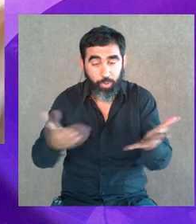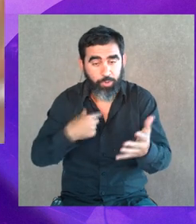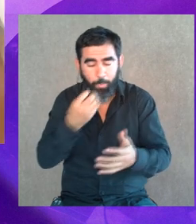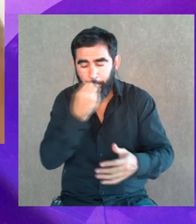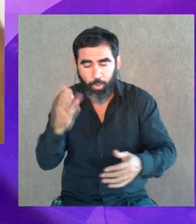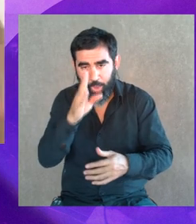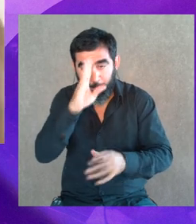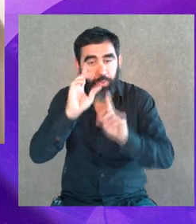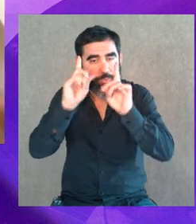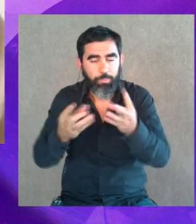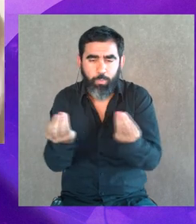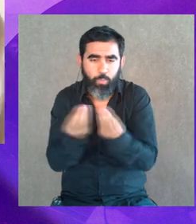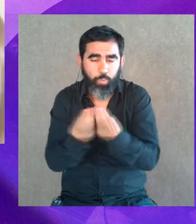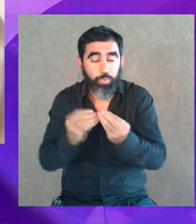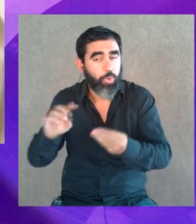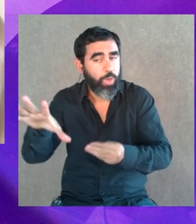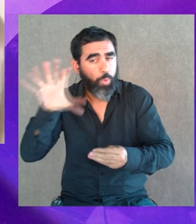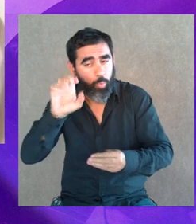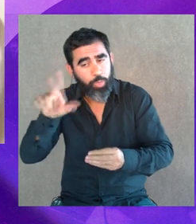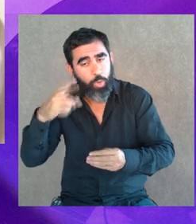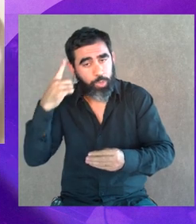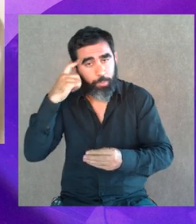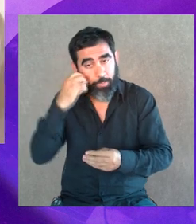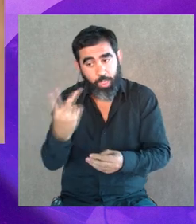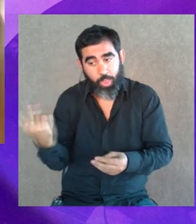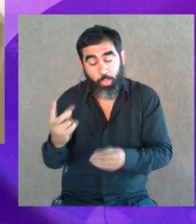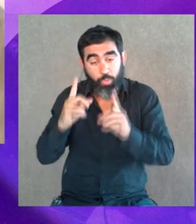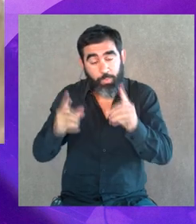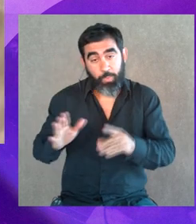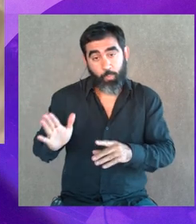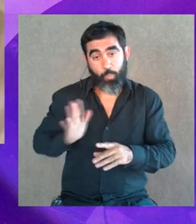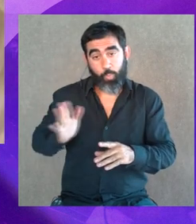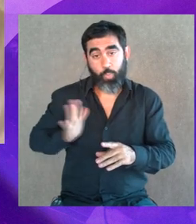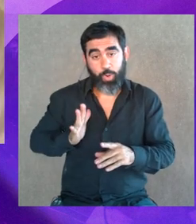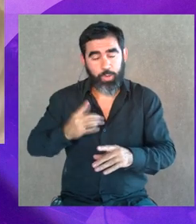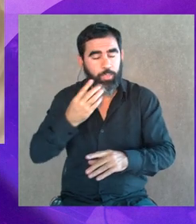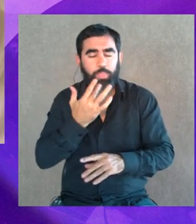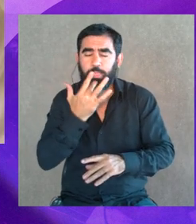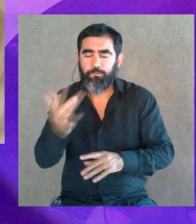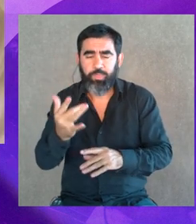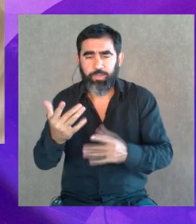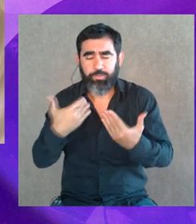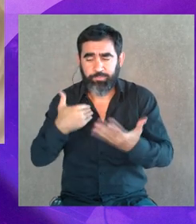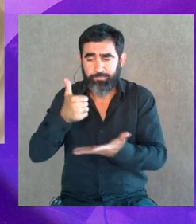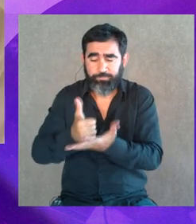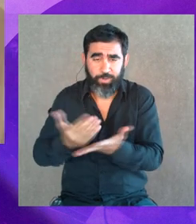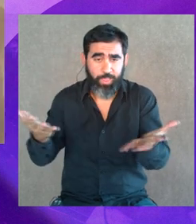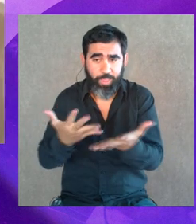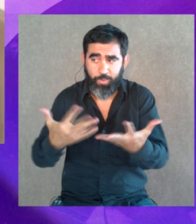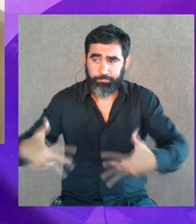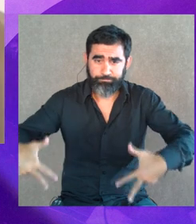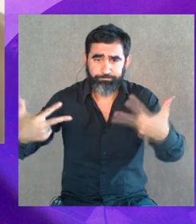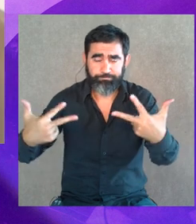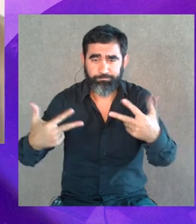yo me voy a enriquecer muchísimo más escuchando a estas dos mujeres divinas que tengo al lado y